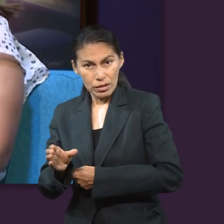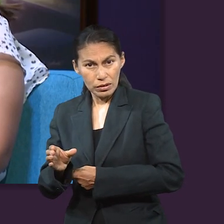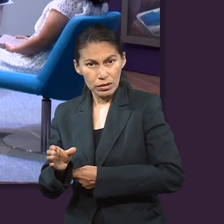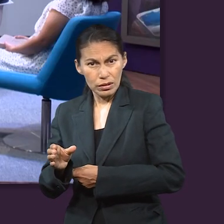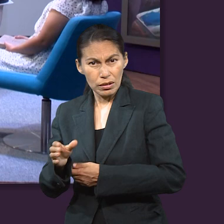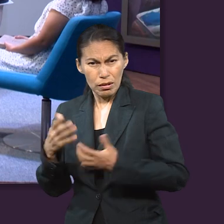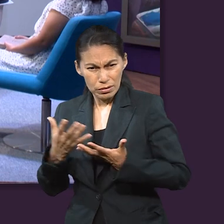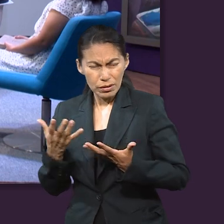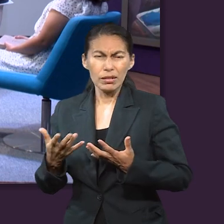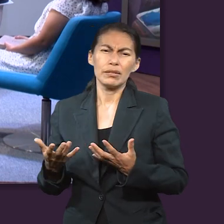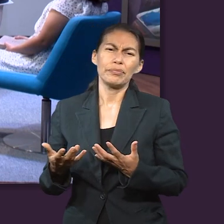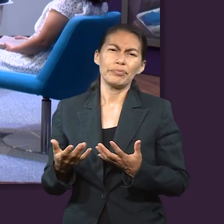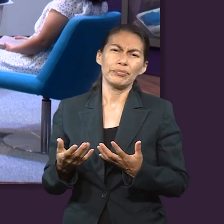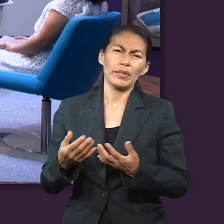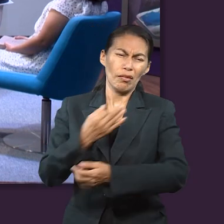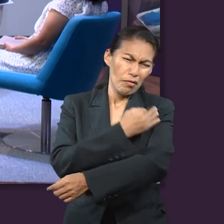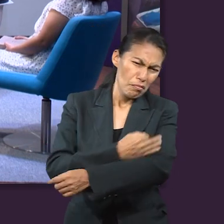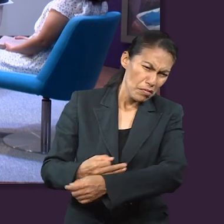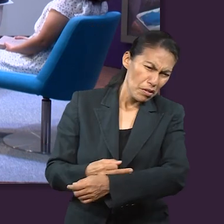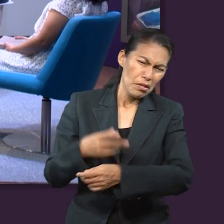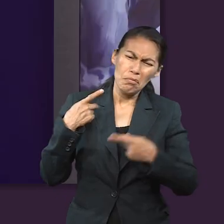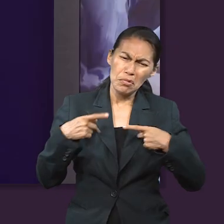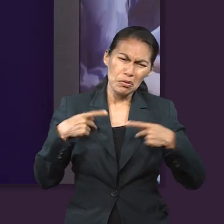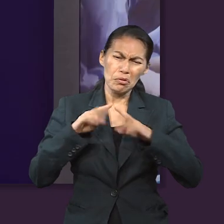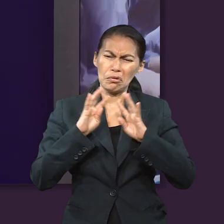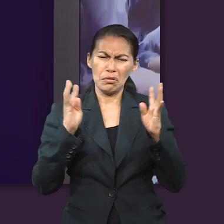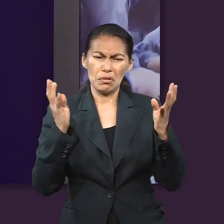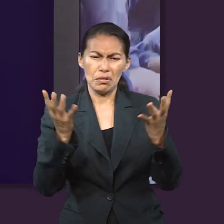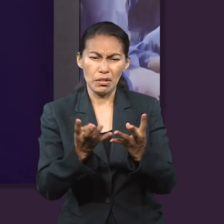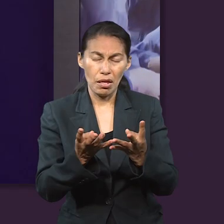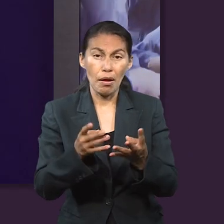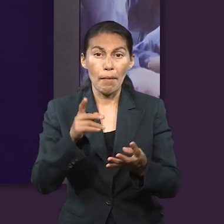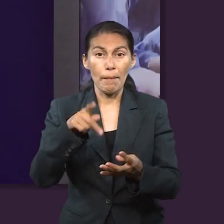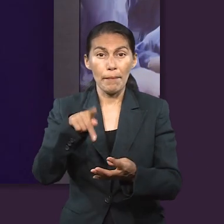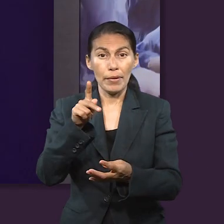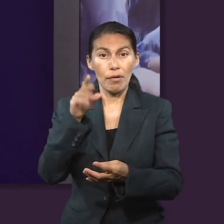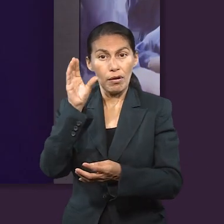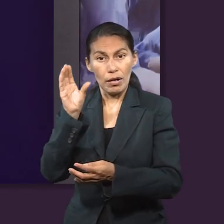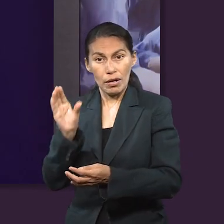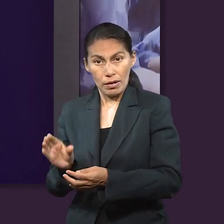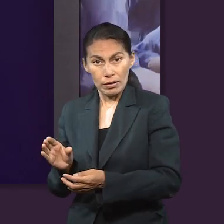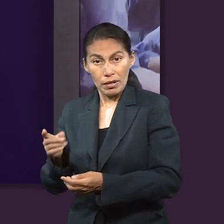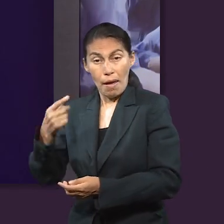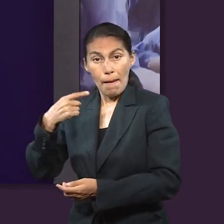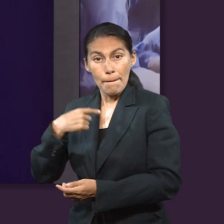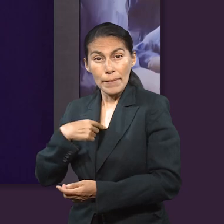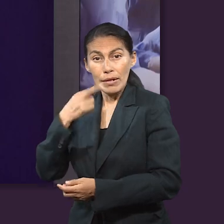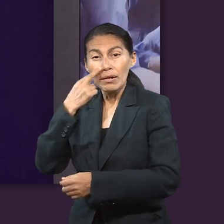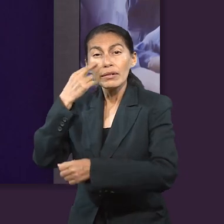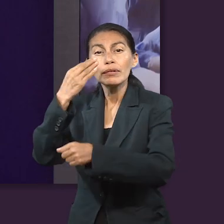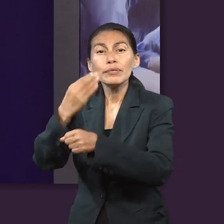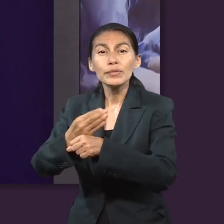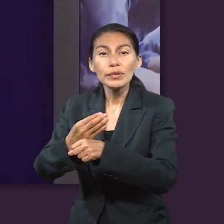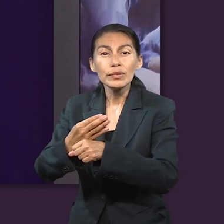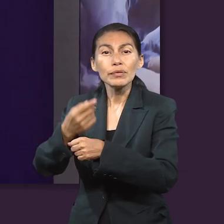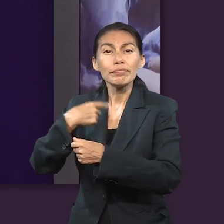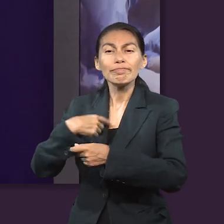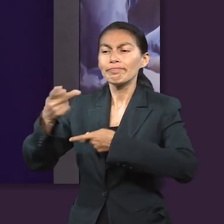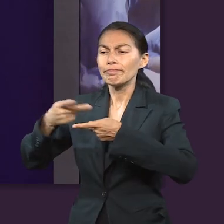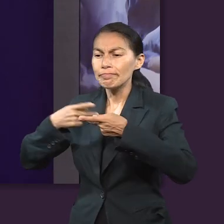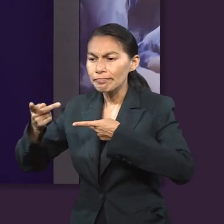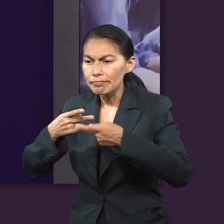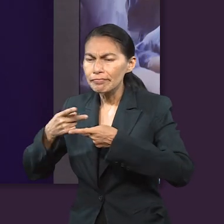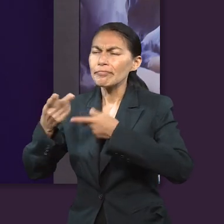influye a la comunidad, influye a la y todo esto, pero el carácter o la responsabilidad de estar